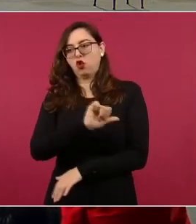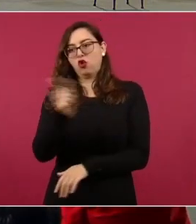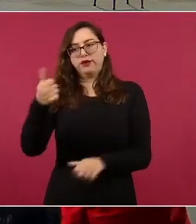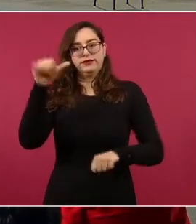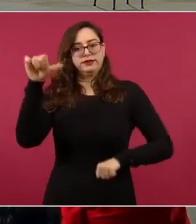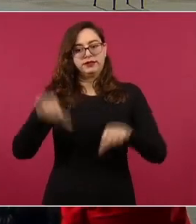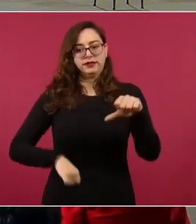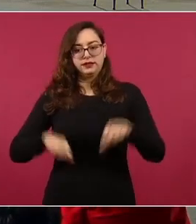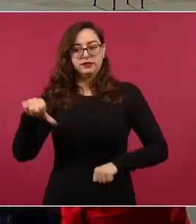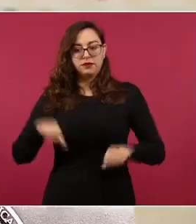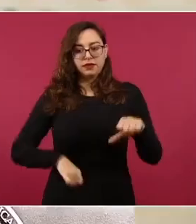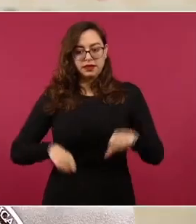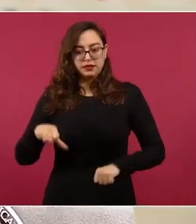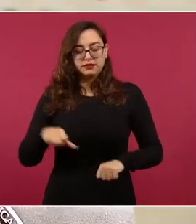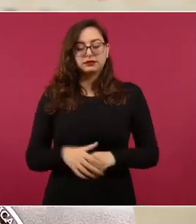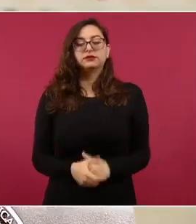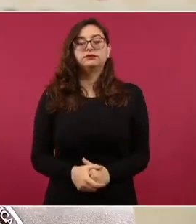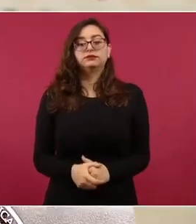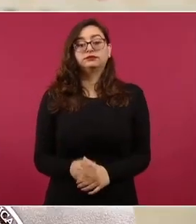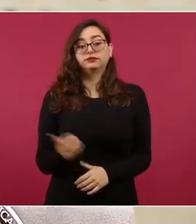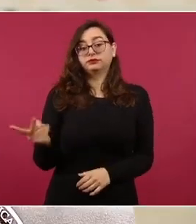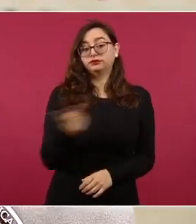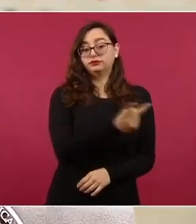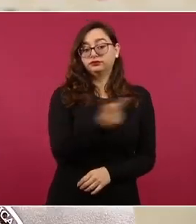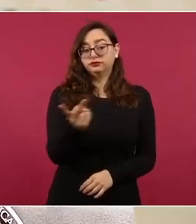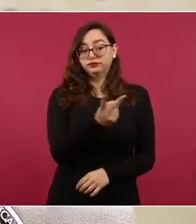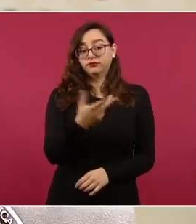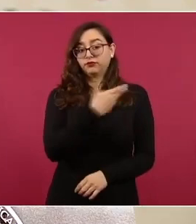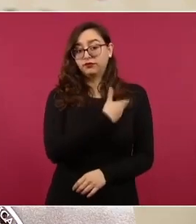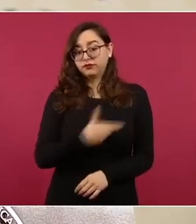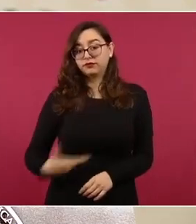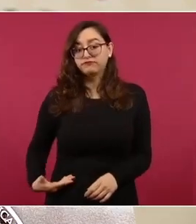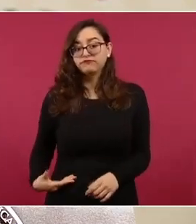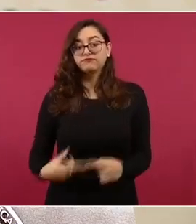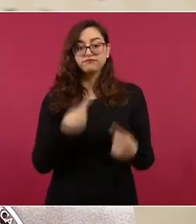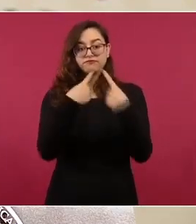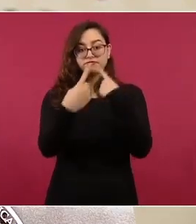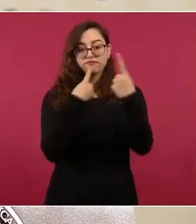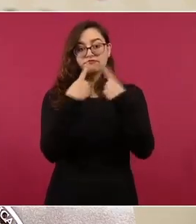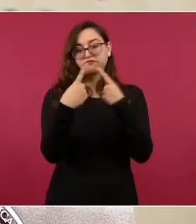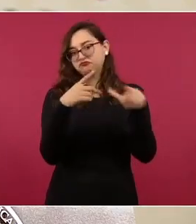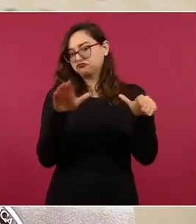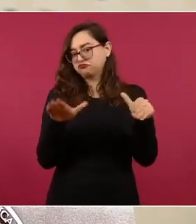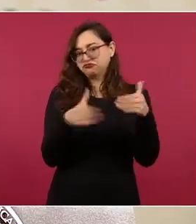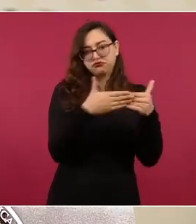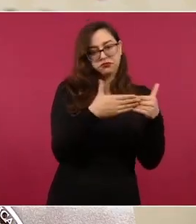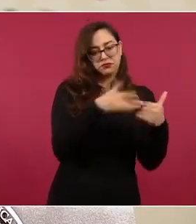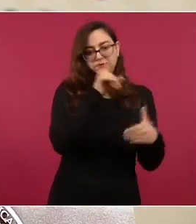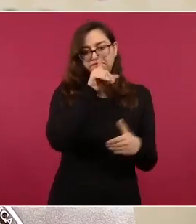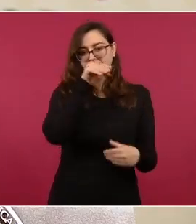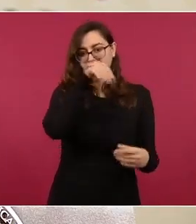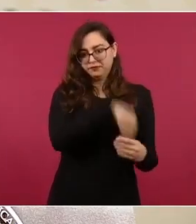y el presidente López Obrador tendrán una conversación de carácter privado, como ya lo señalé.